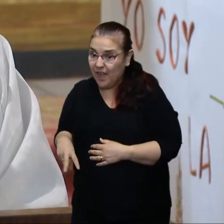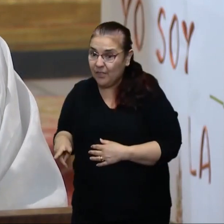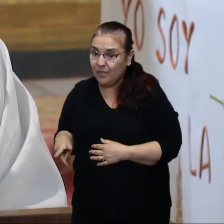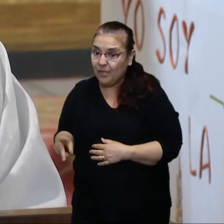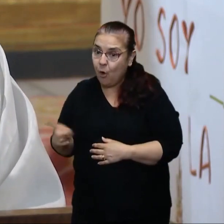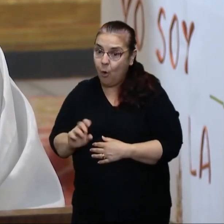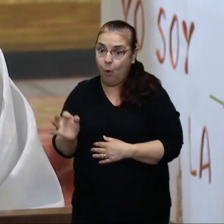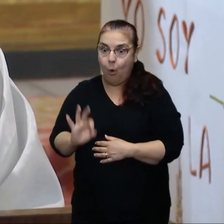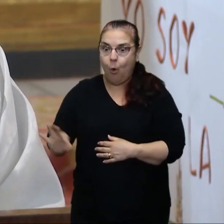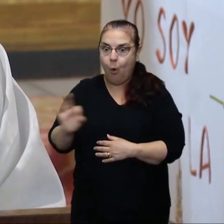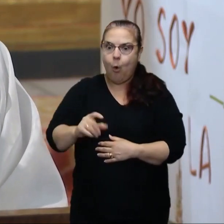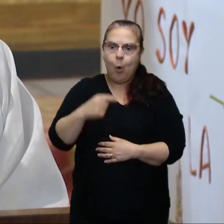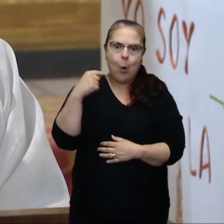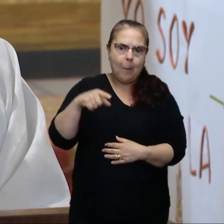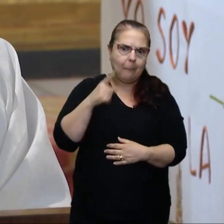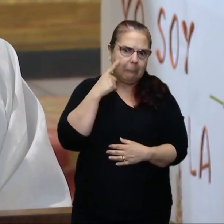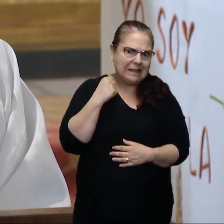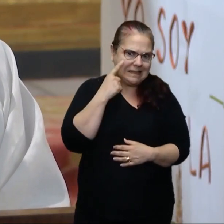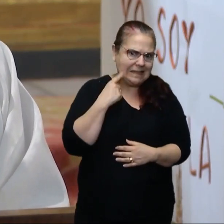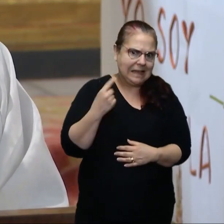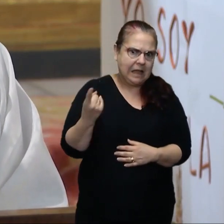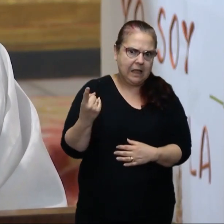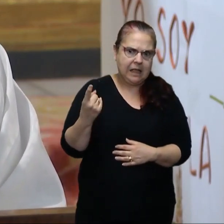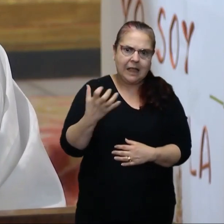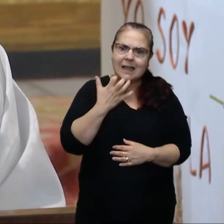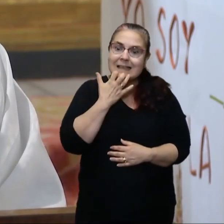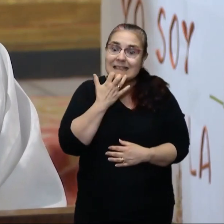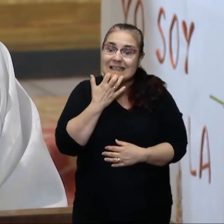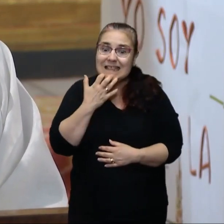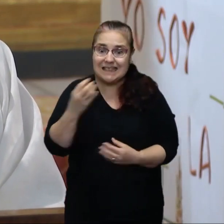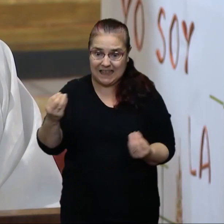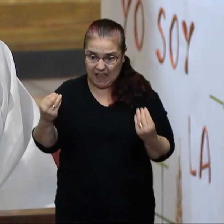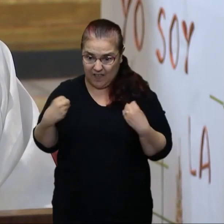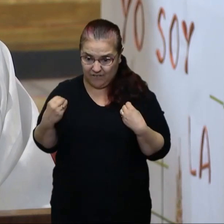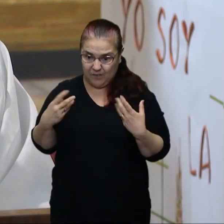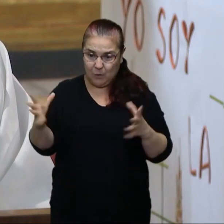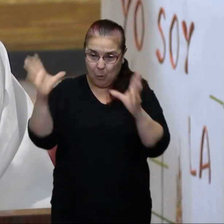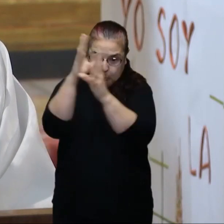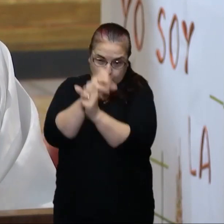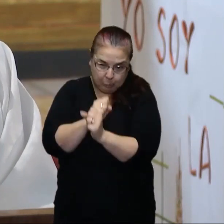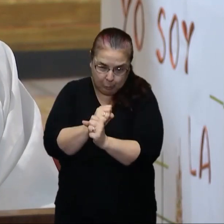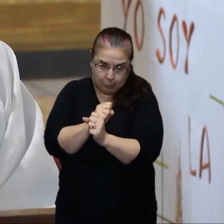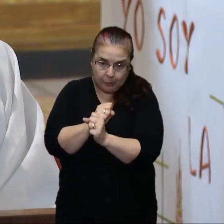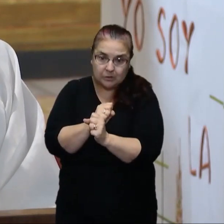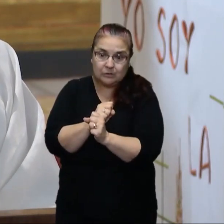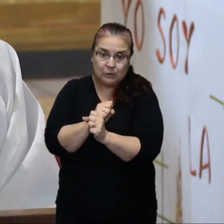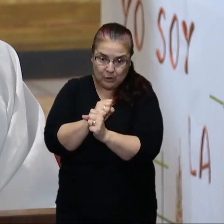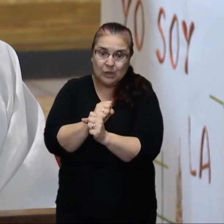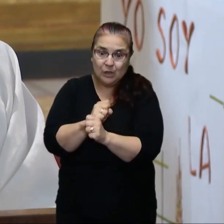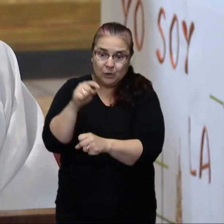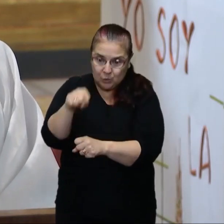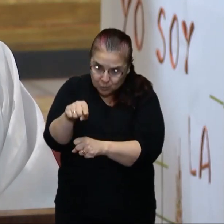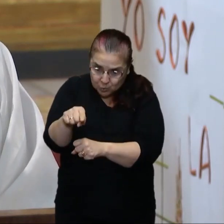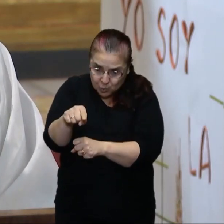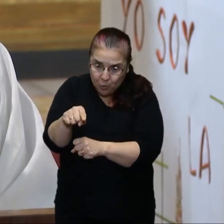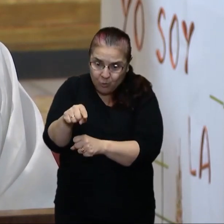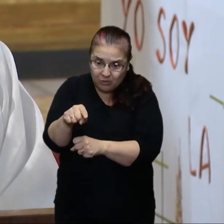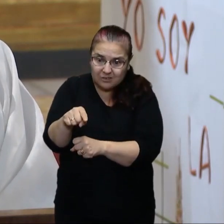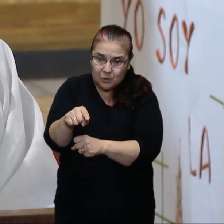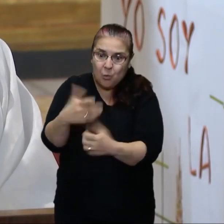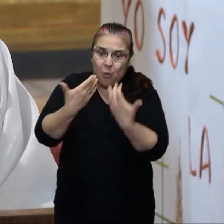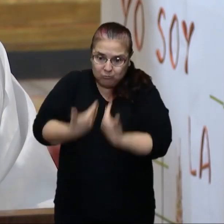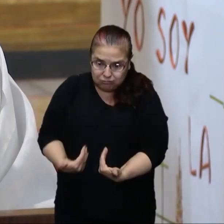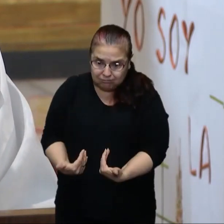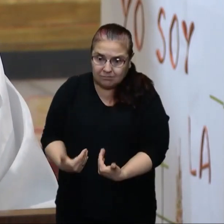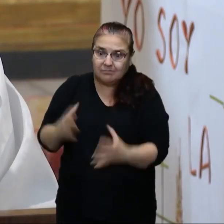Porque si vivo de las tinieblas, como dice San Juan, tú eres tinieblas. No es que estás en tinieblas, es que eres tinieblas,